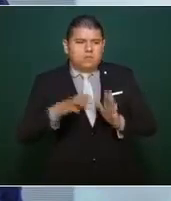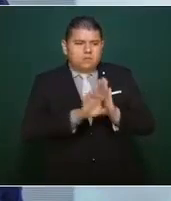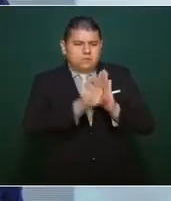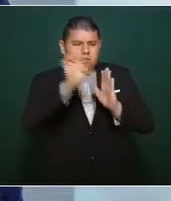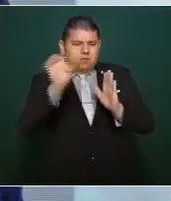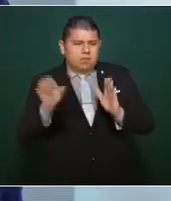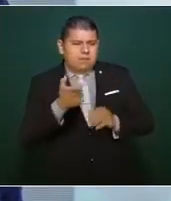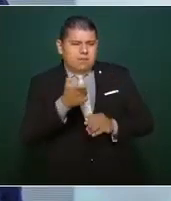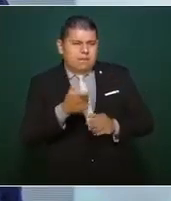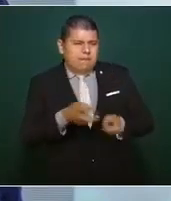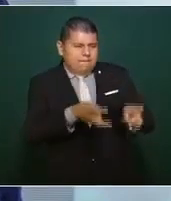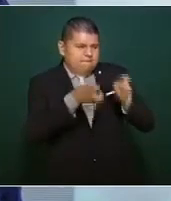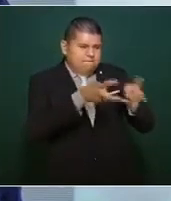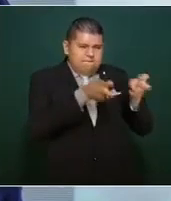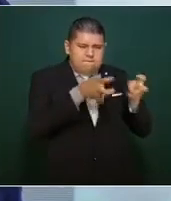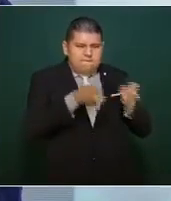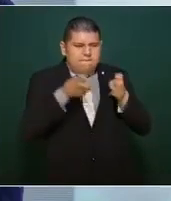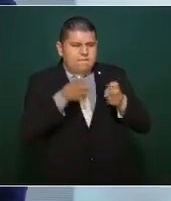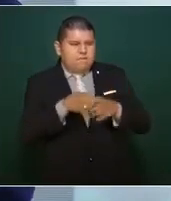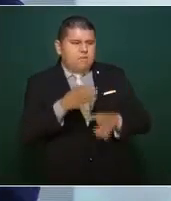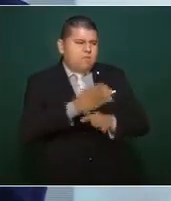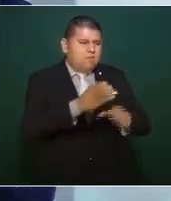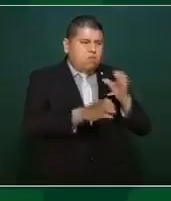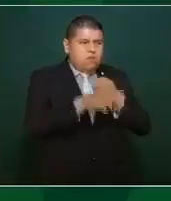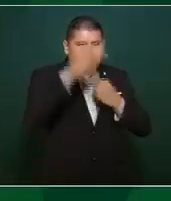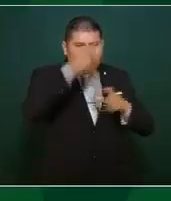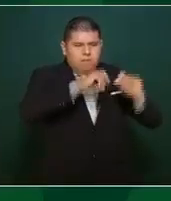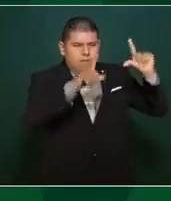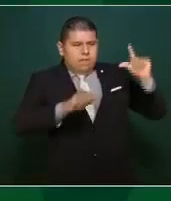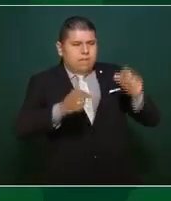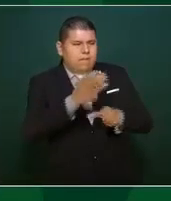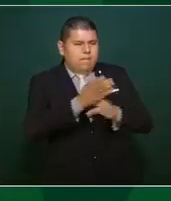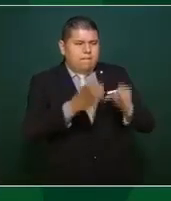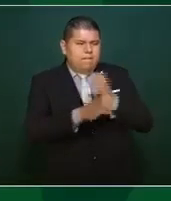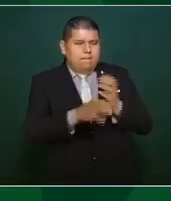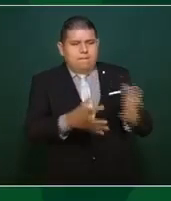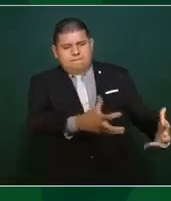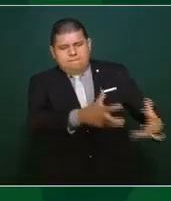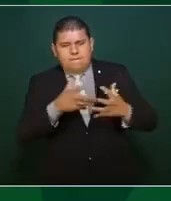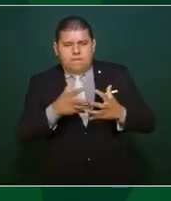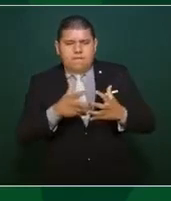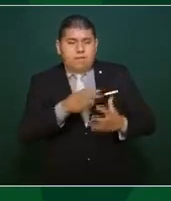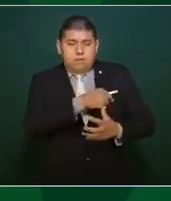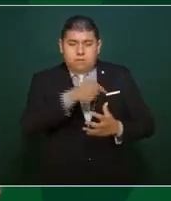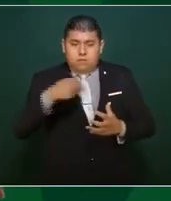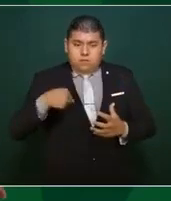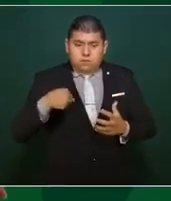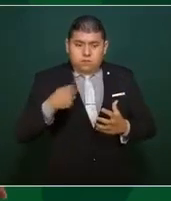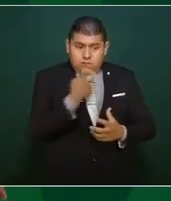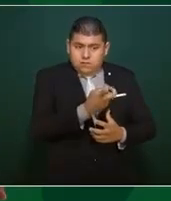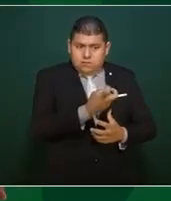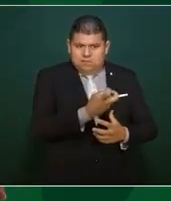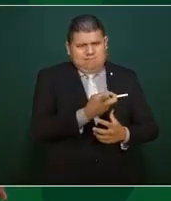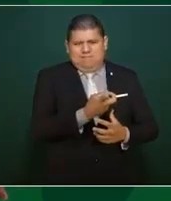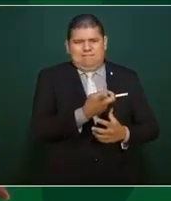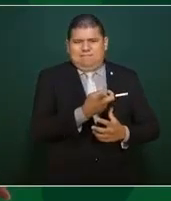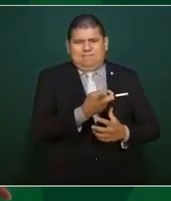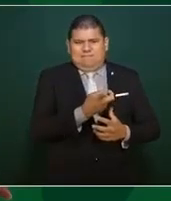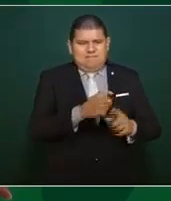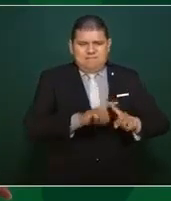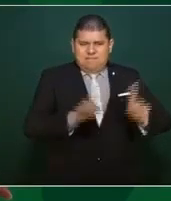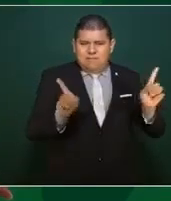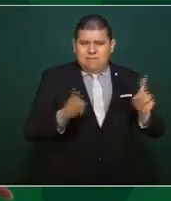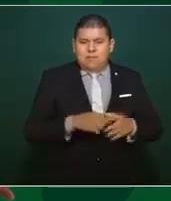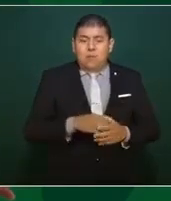saqueo de los bienes de México que no se